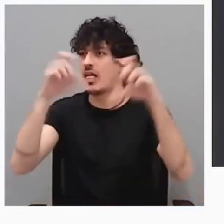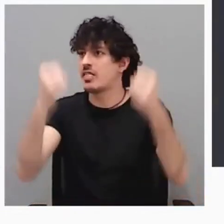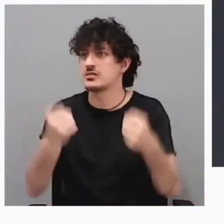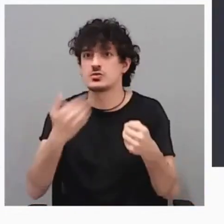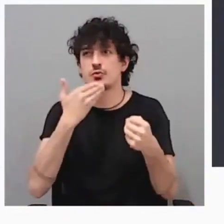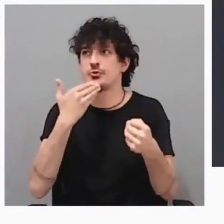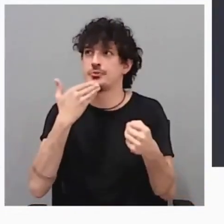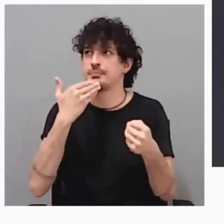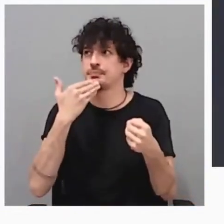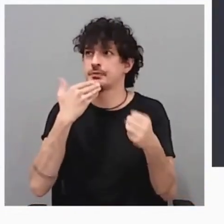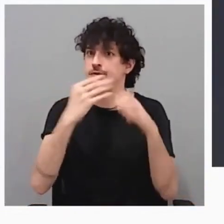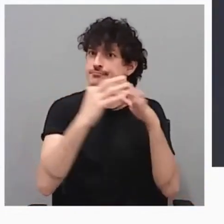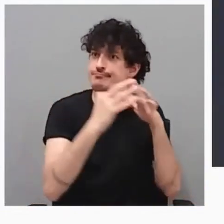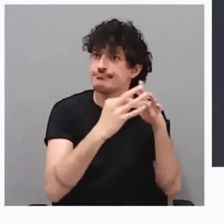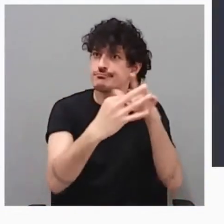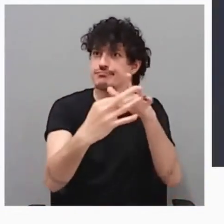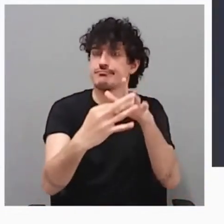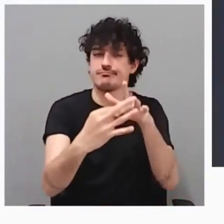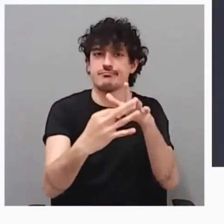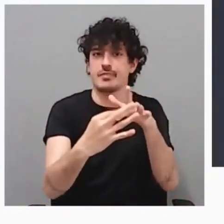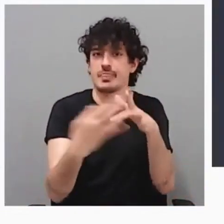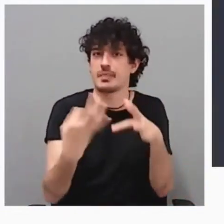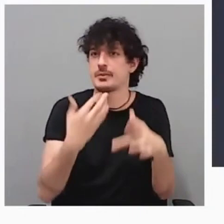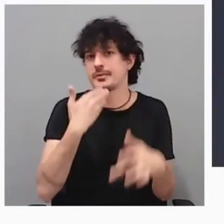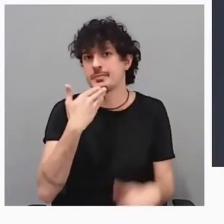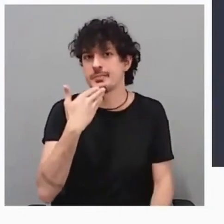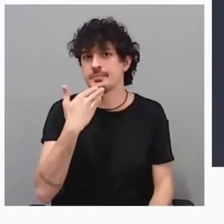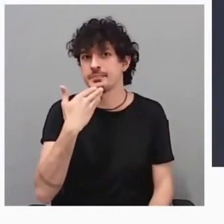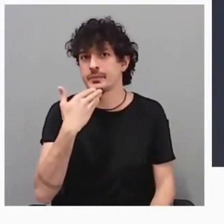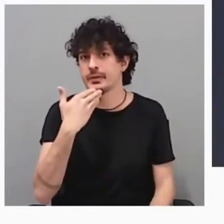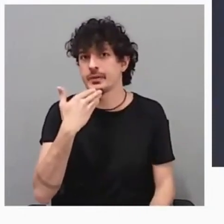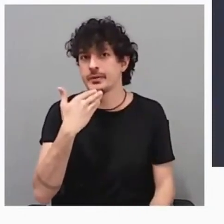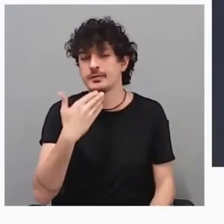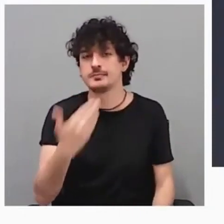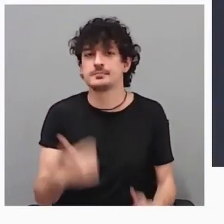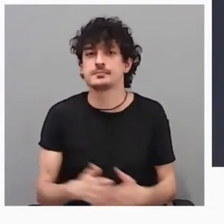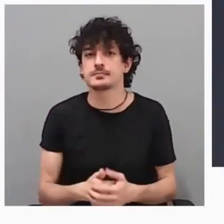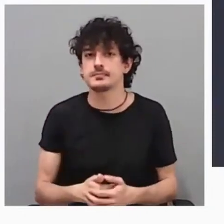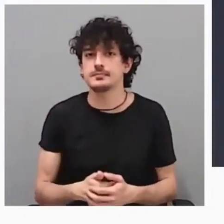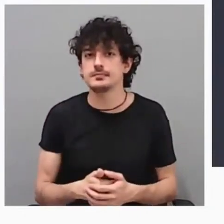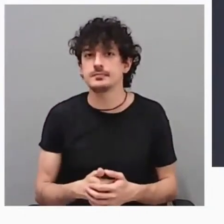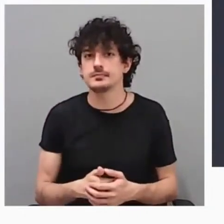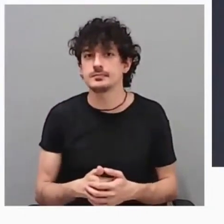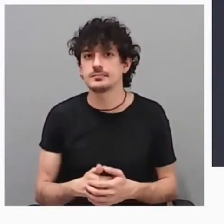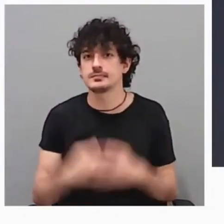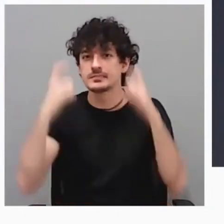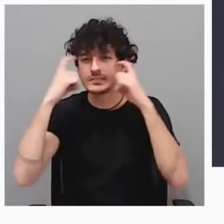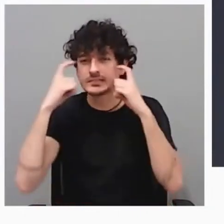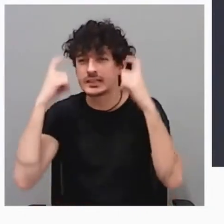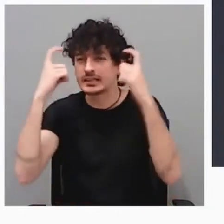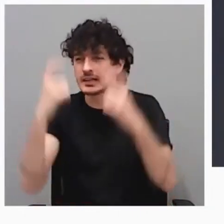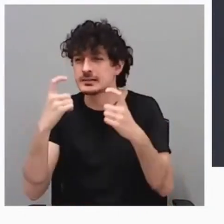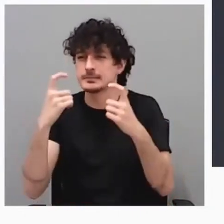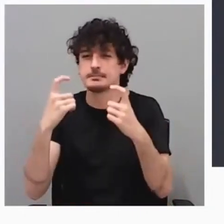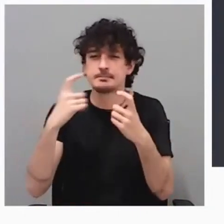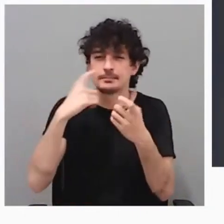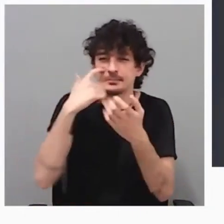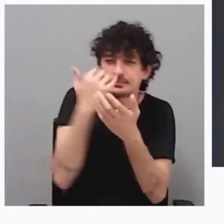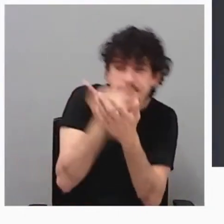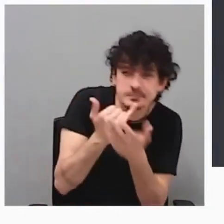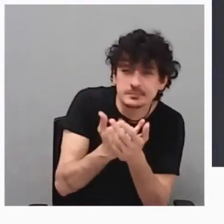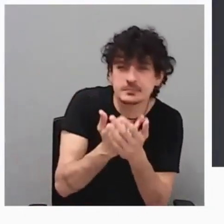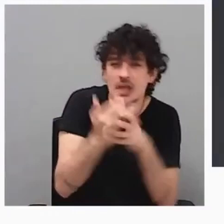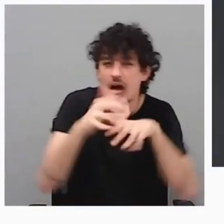que tenemos que tener una mochila ligera para poder prototipar, para poder pilotar actuaciones.